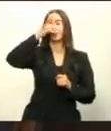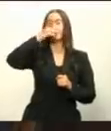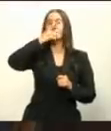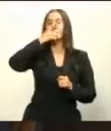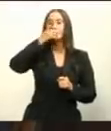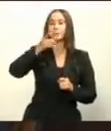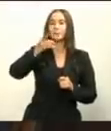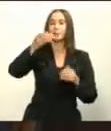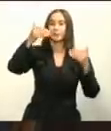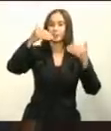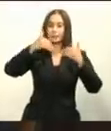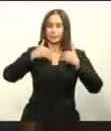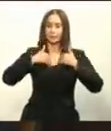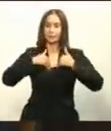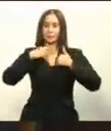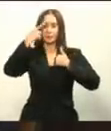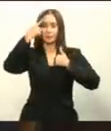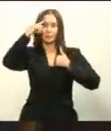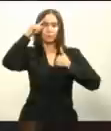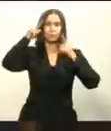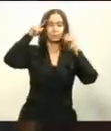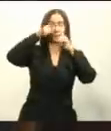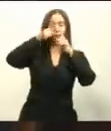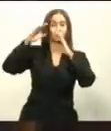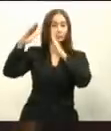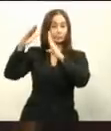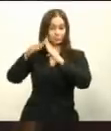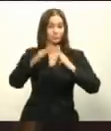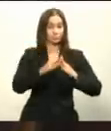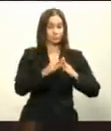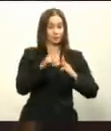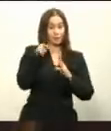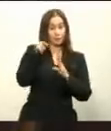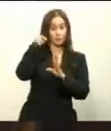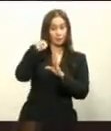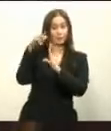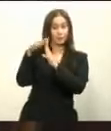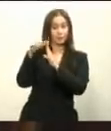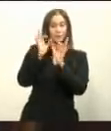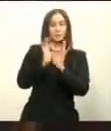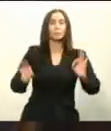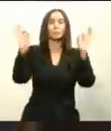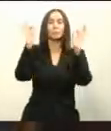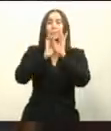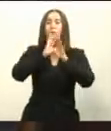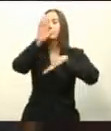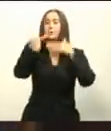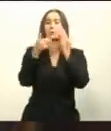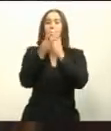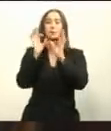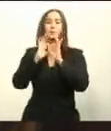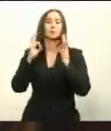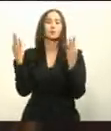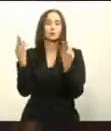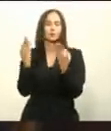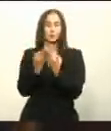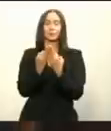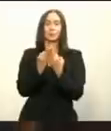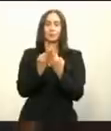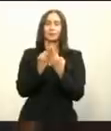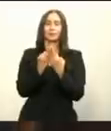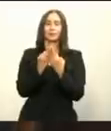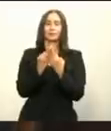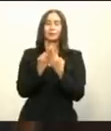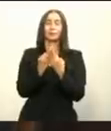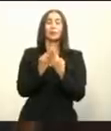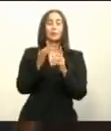en materia de vivienda. Algo tan importante para cada ciudadano y especialmente para